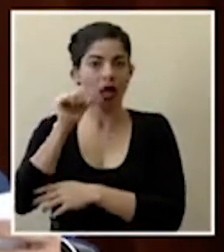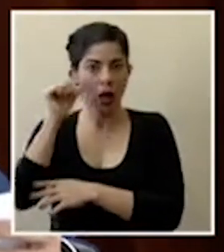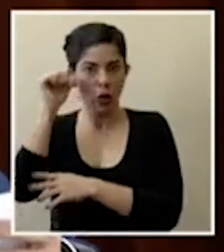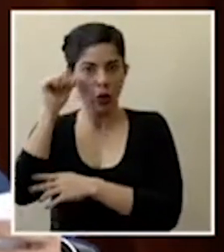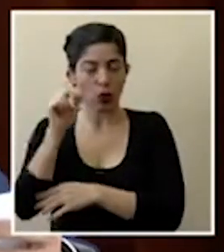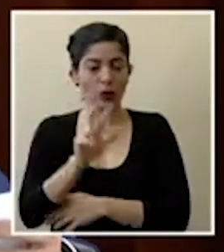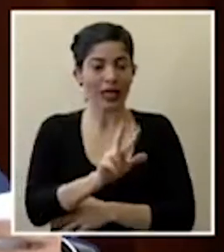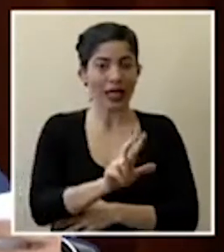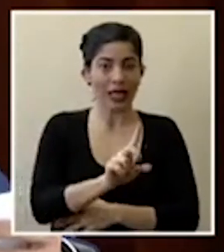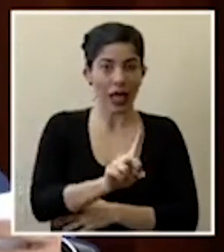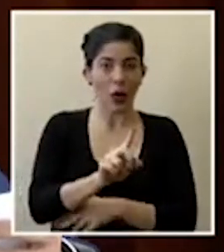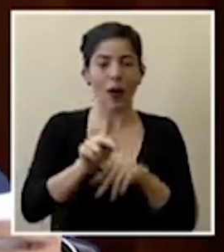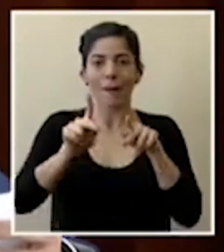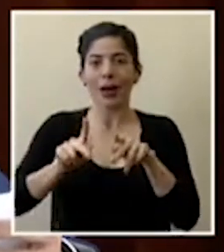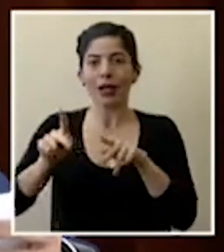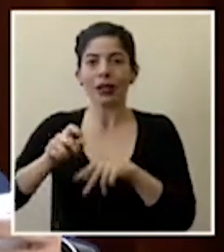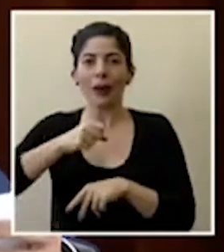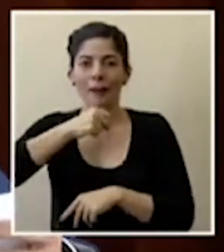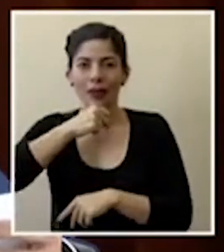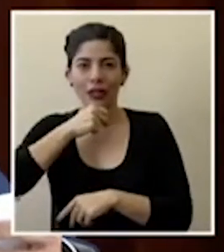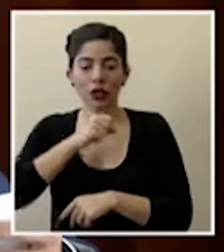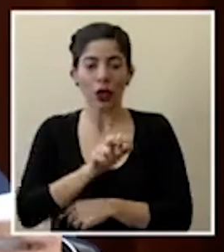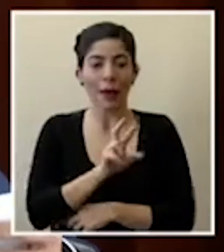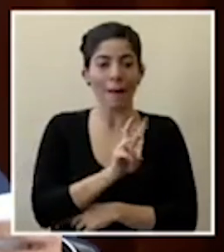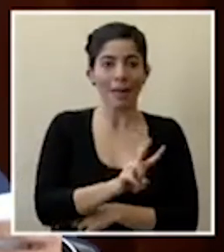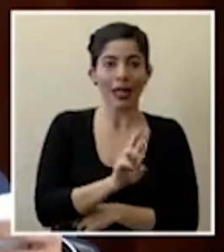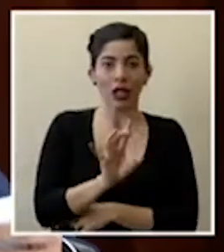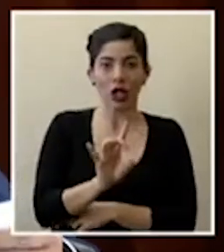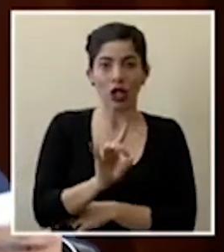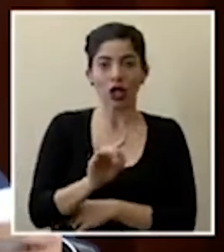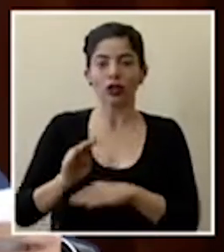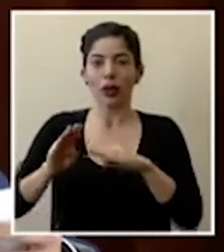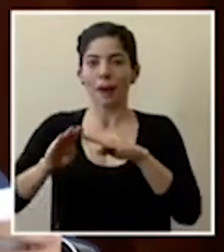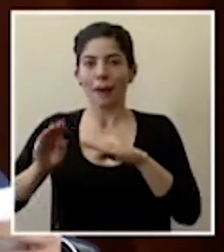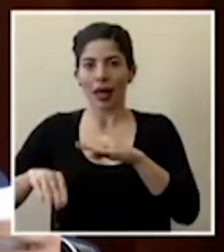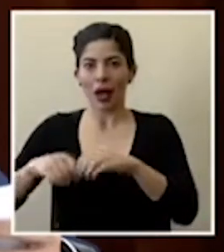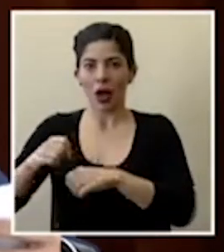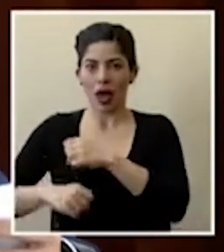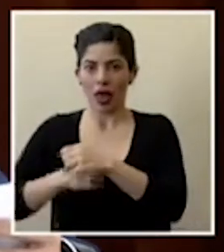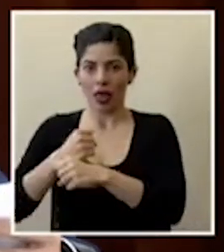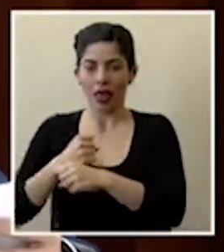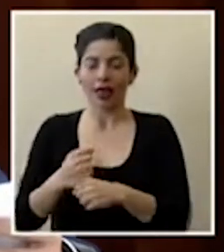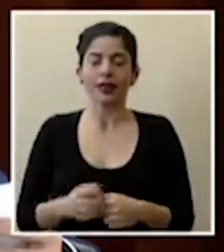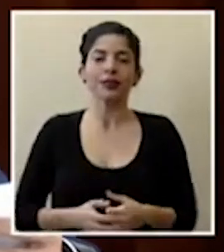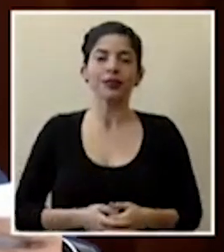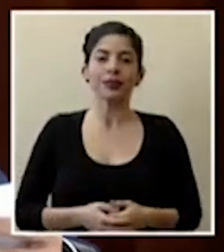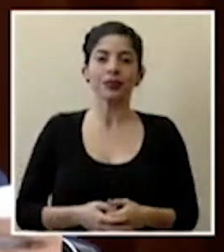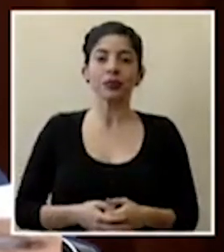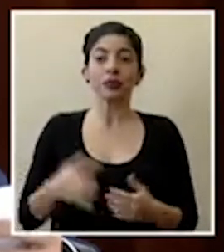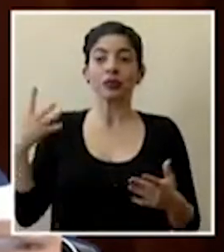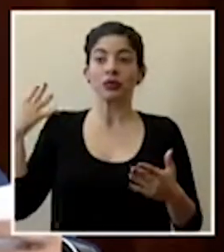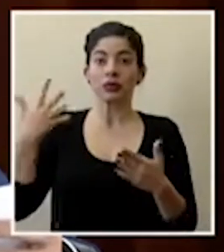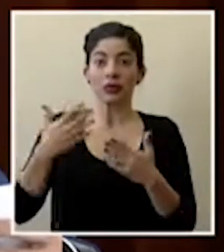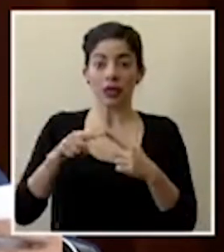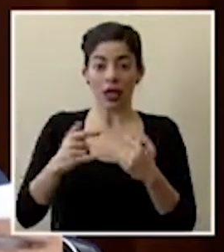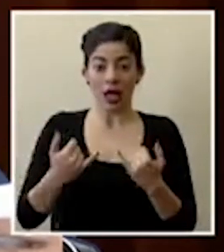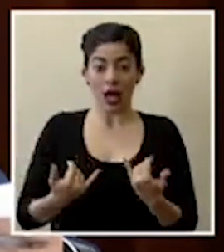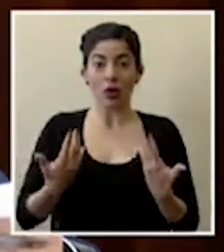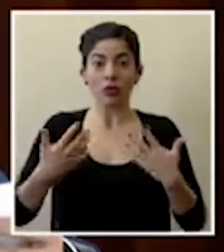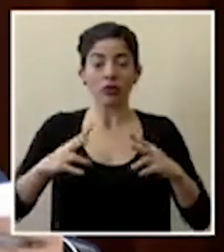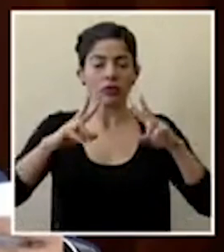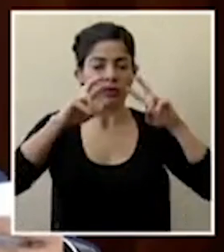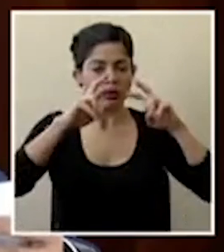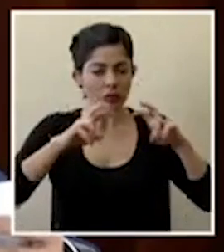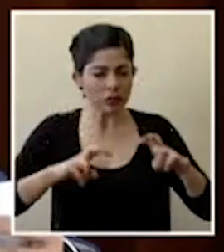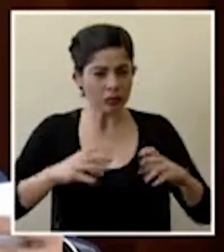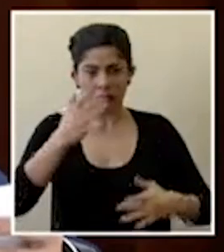31 personas mayores y 28 menores de edad al momento se han descartado